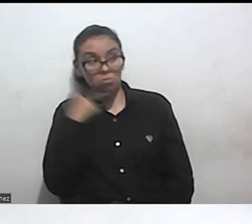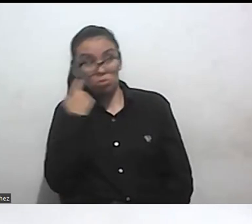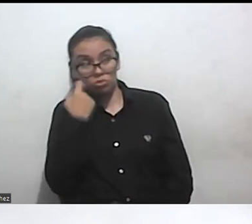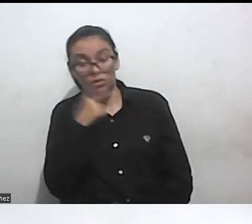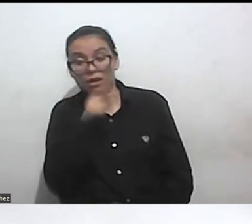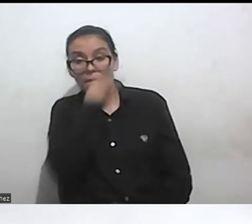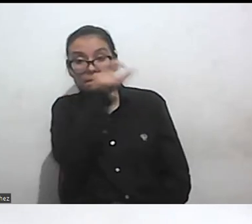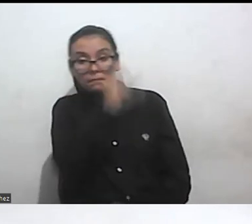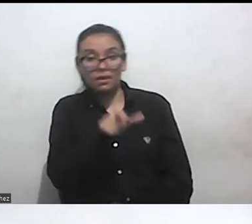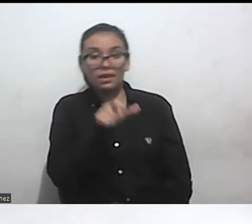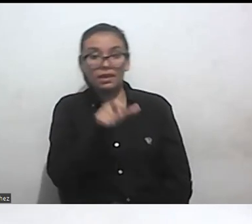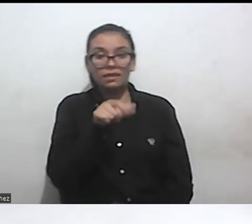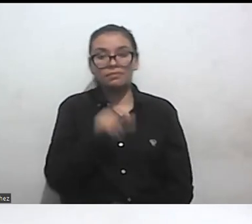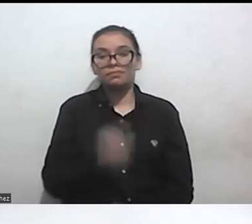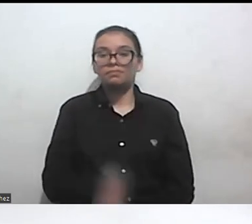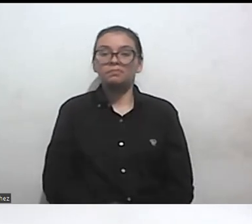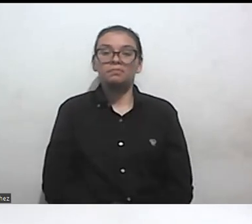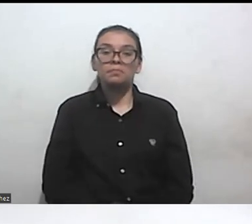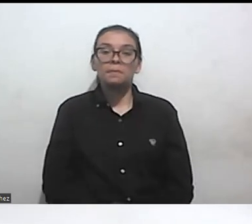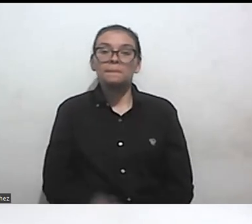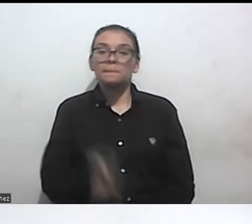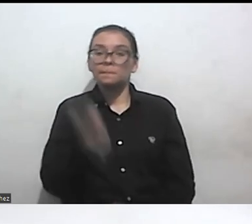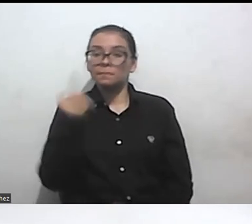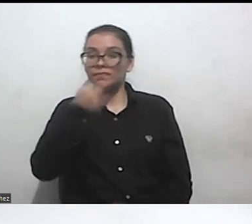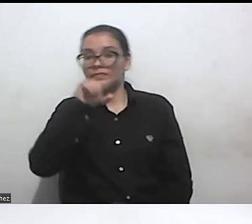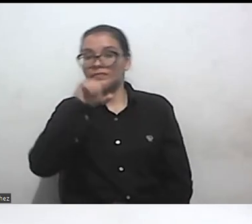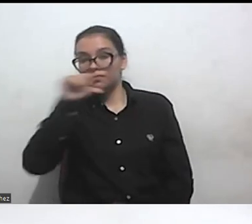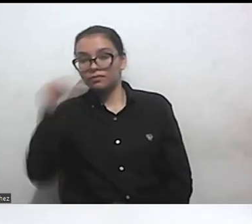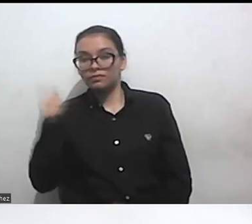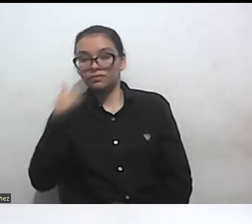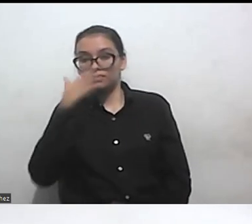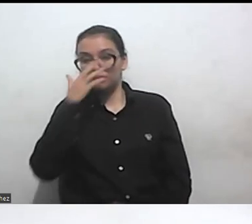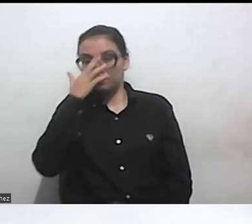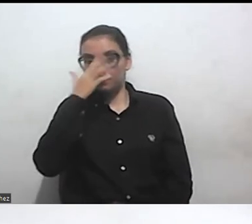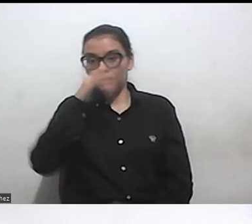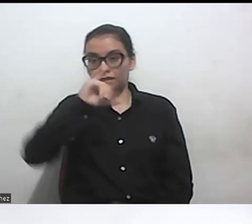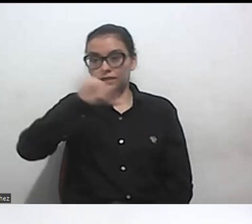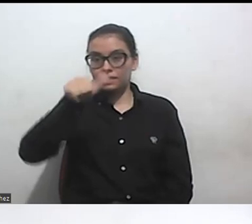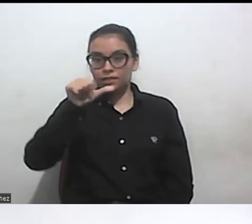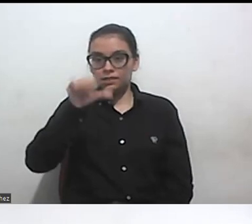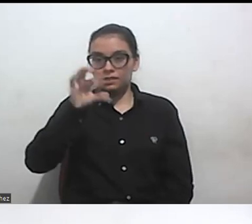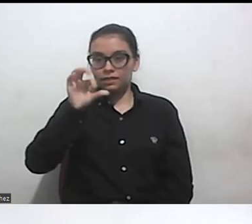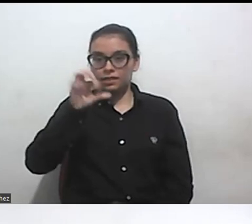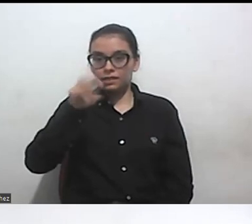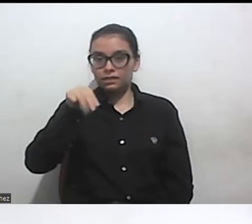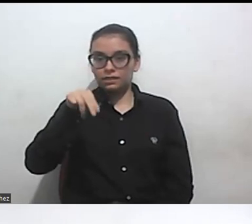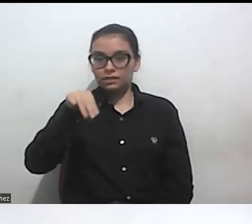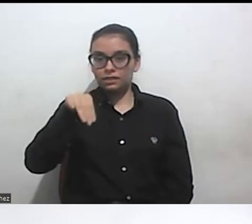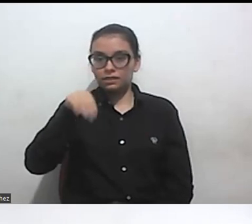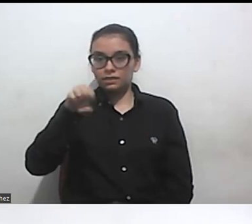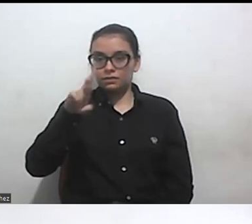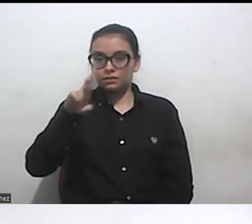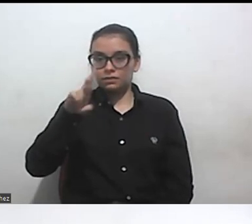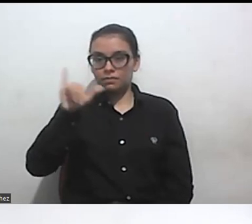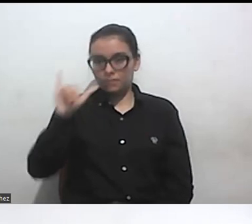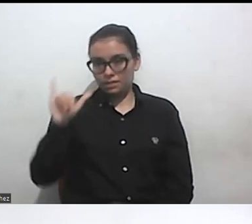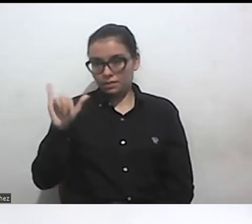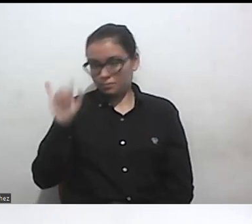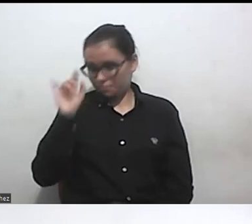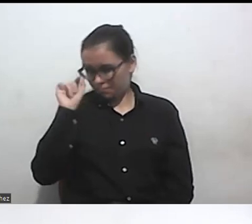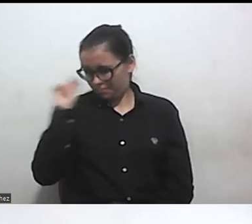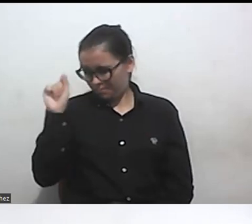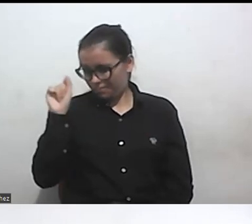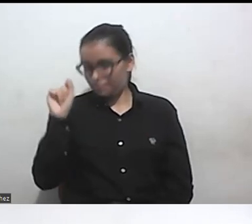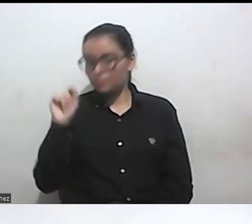esas personas para Doña Yasmeri hay un Yasmeri un par de cositas desde el Magdalena